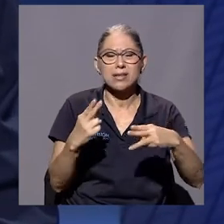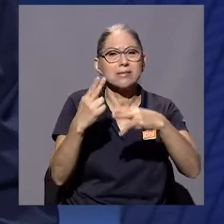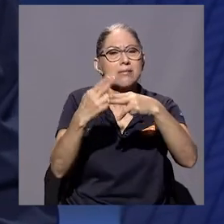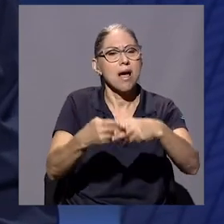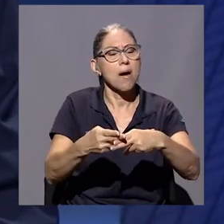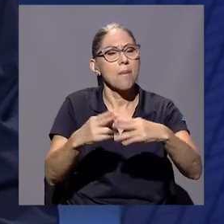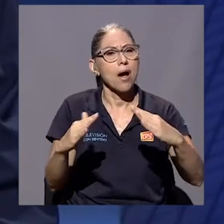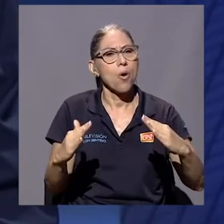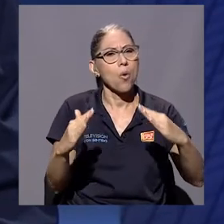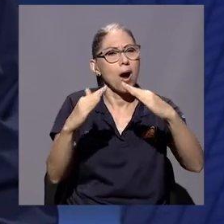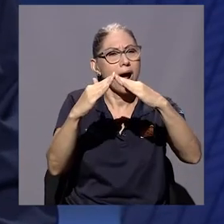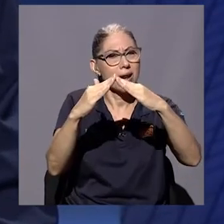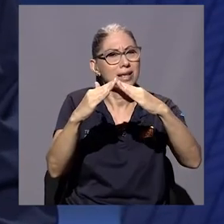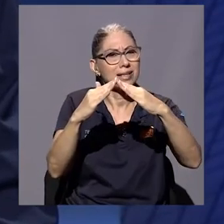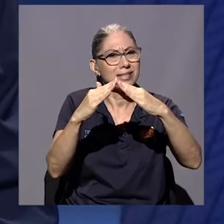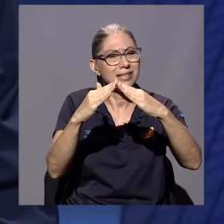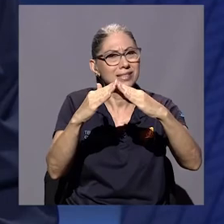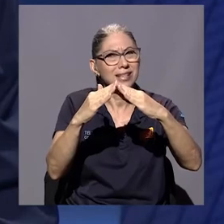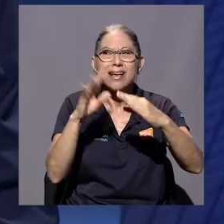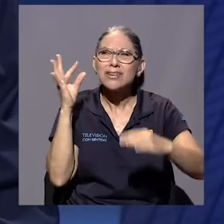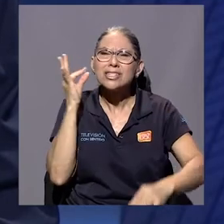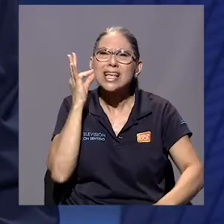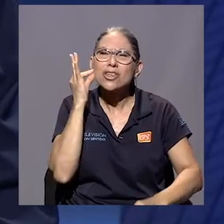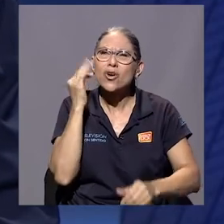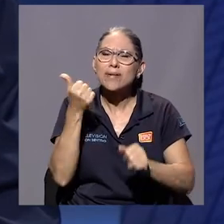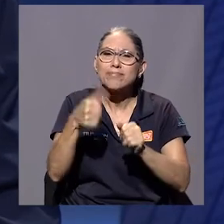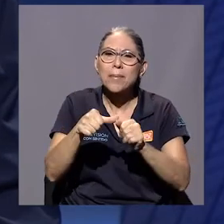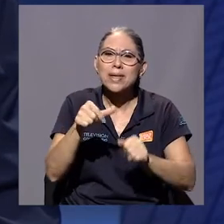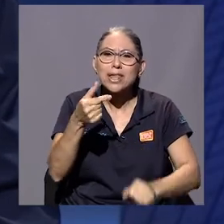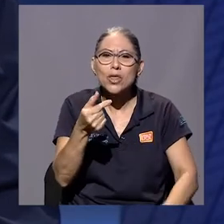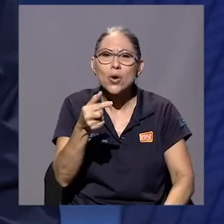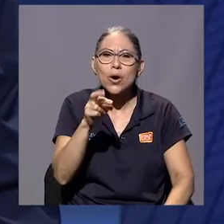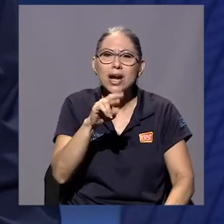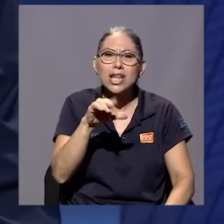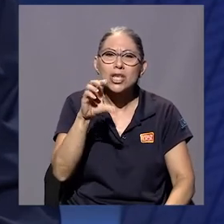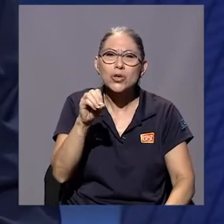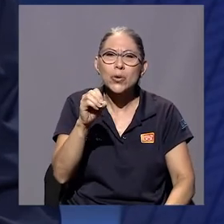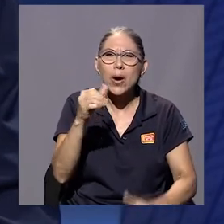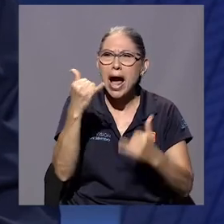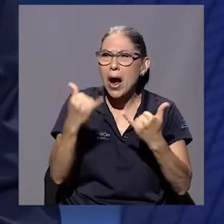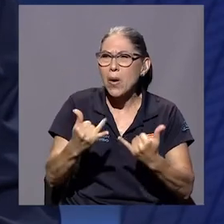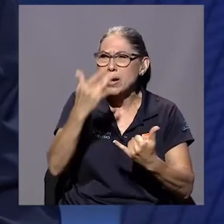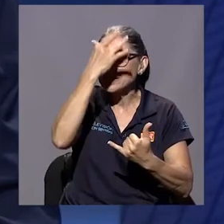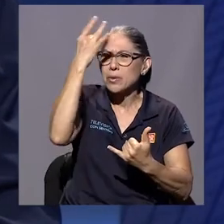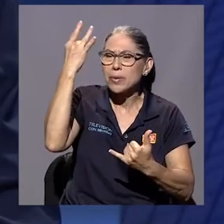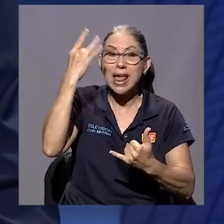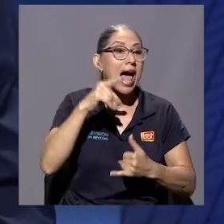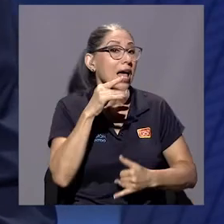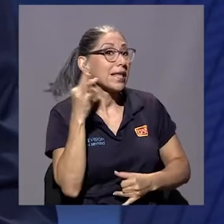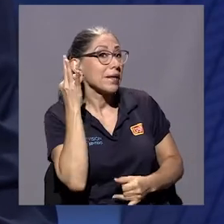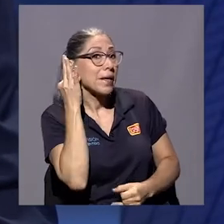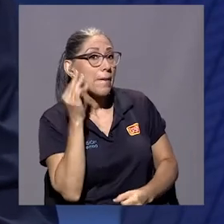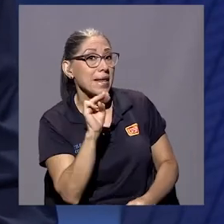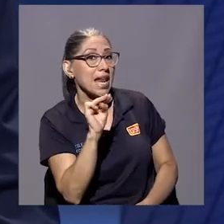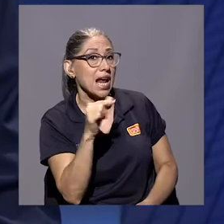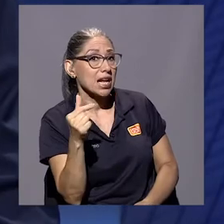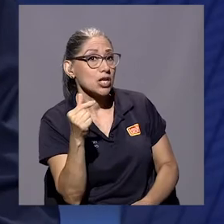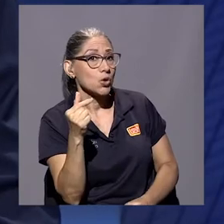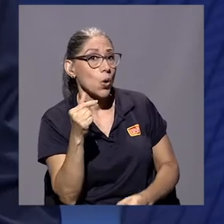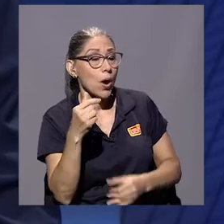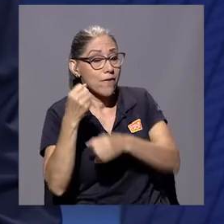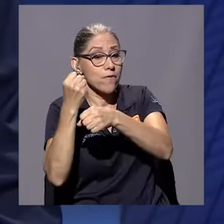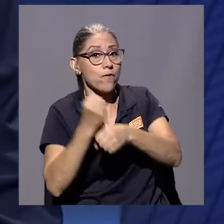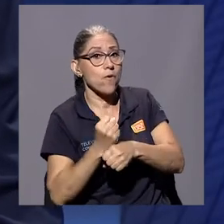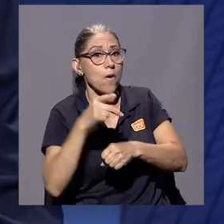de la señora Grillo, ahora se me va el nombre. Doña Milena Grillo, en el Pan y Amor. Eso, Pan y Amor. Ahí